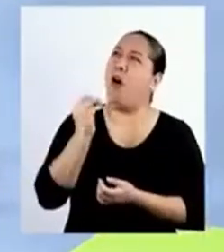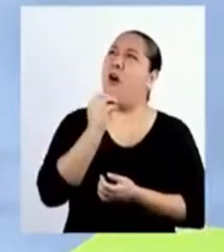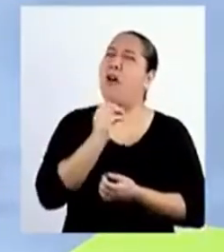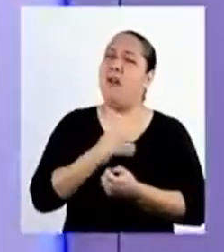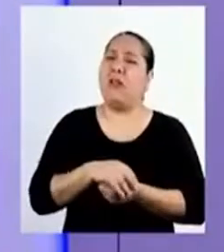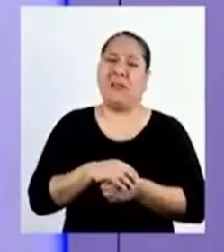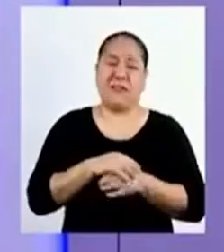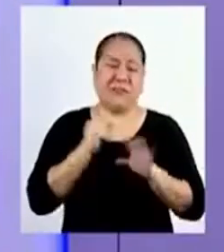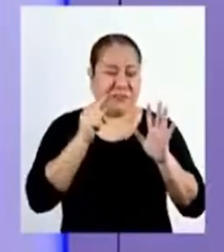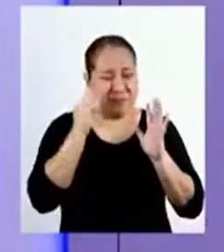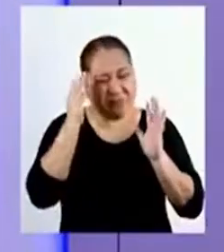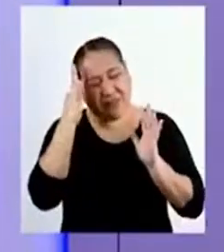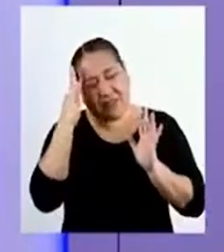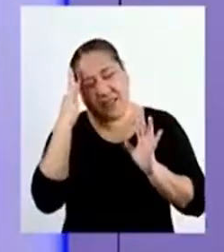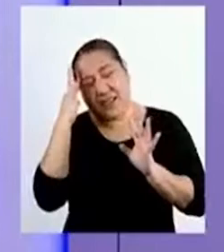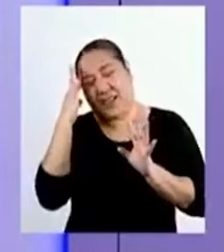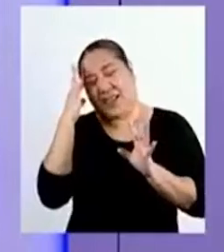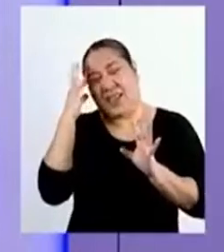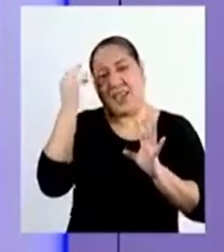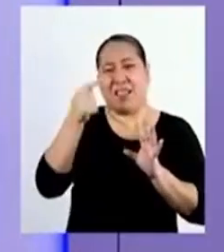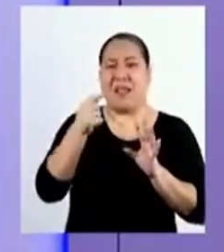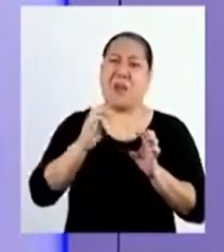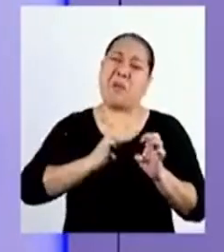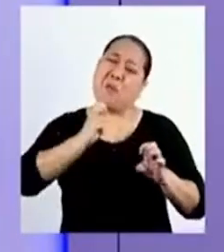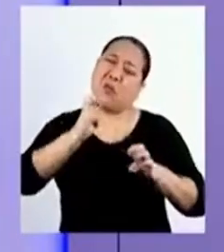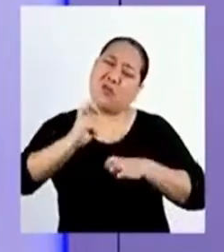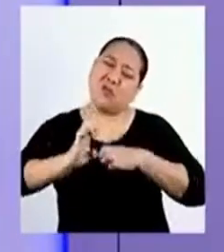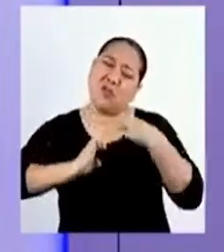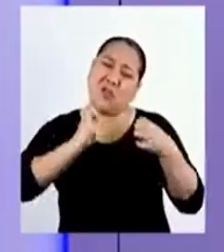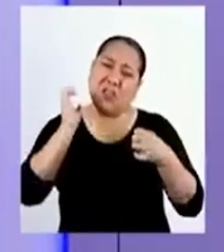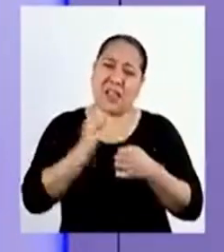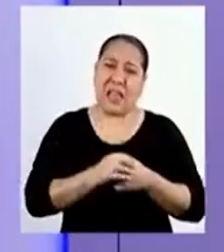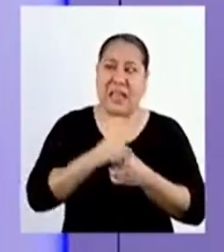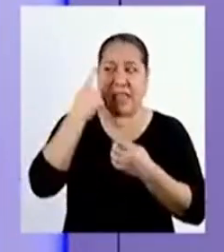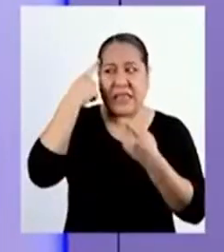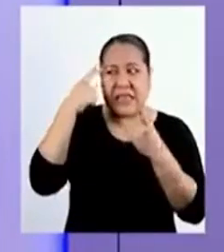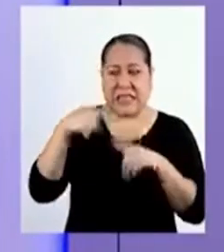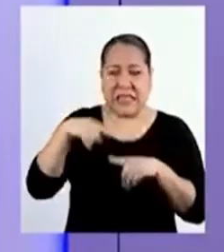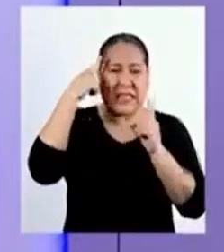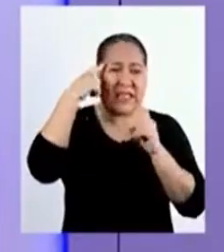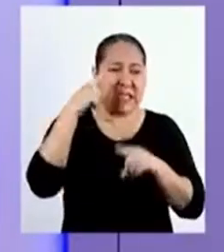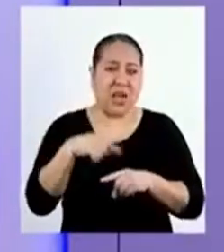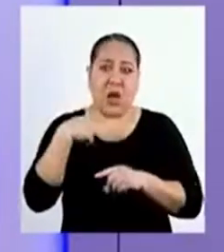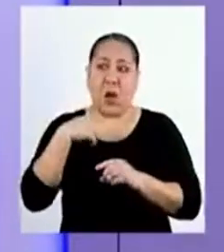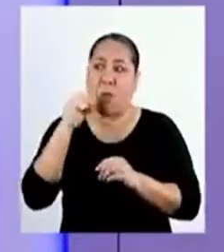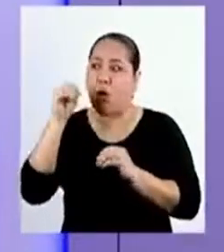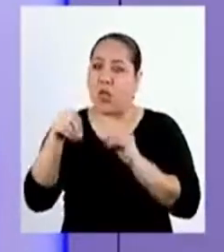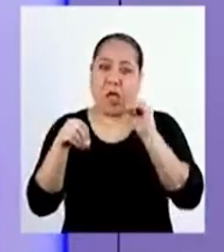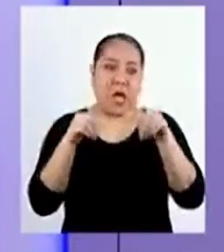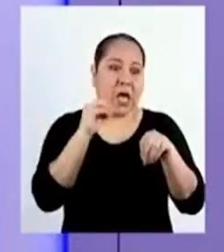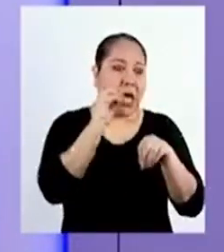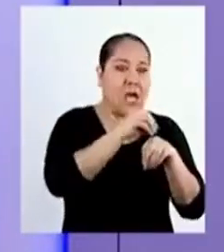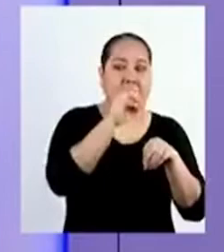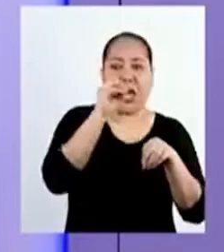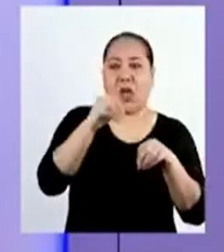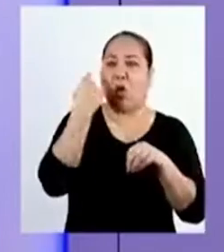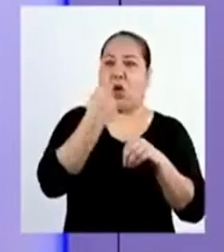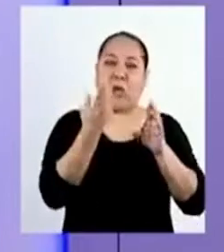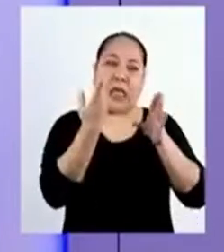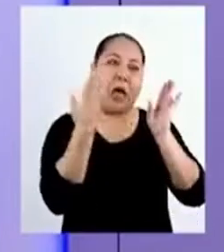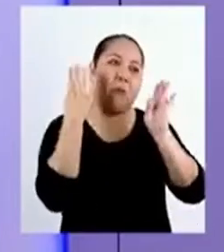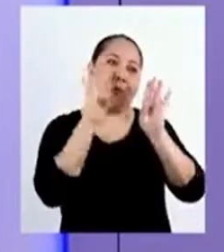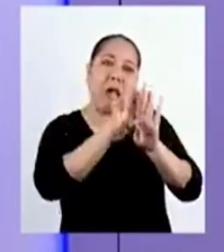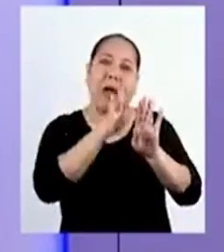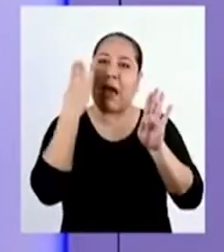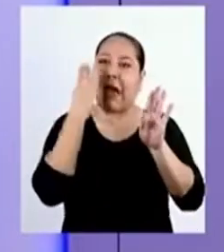¡Lo que pasa es que me emocioné y tomé decisiones como ponerle a cada uno una